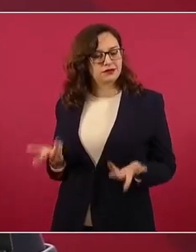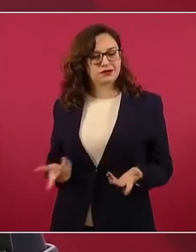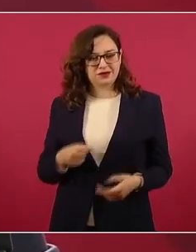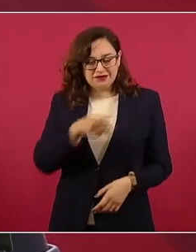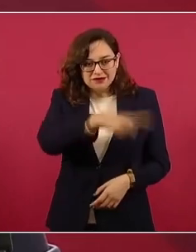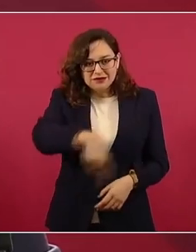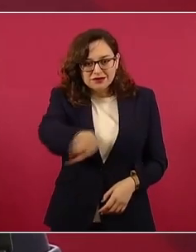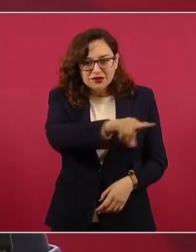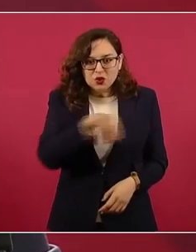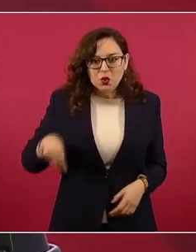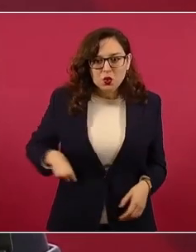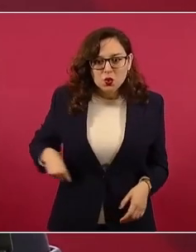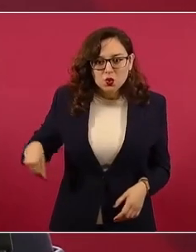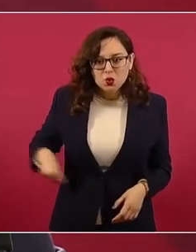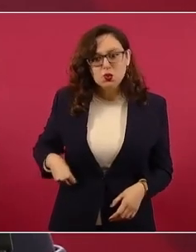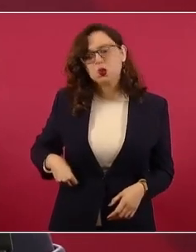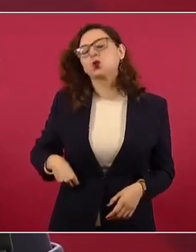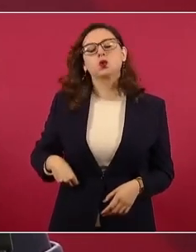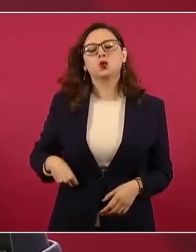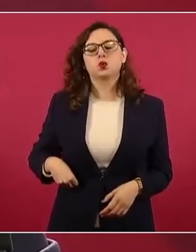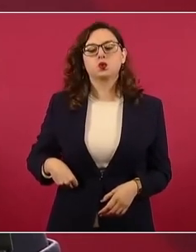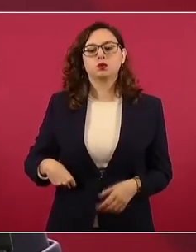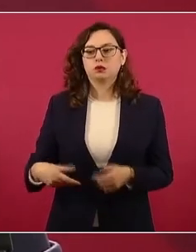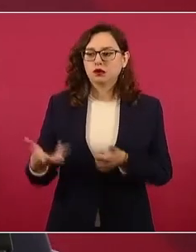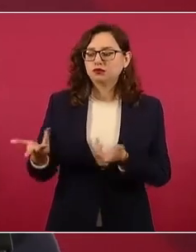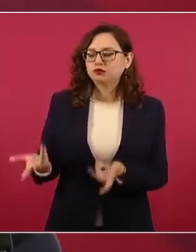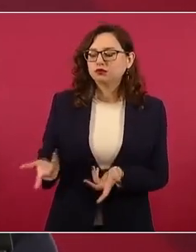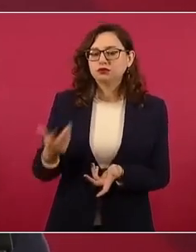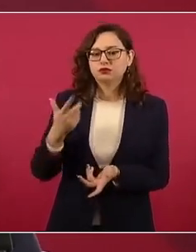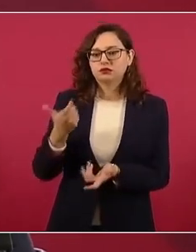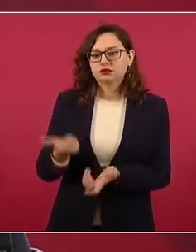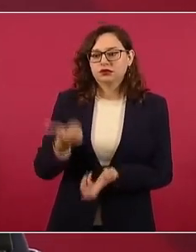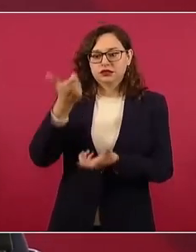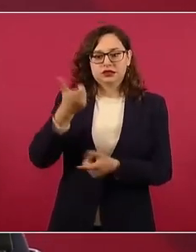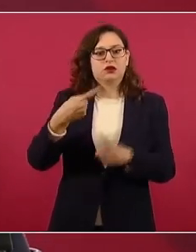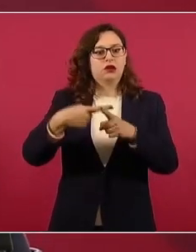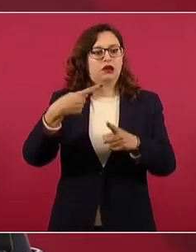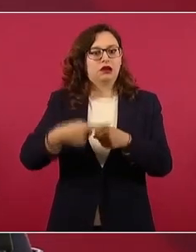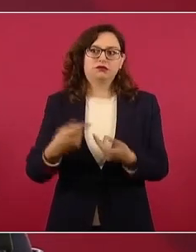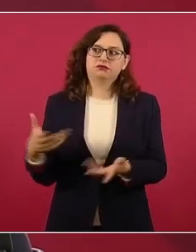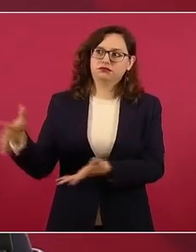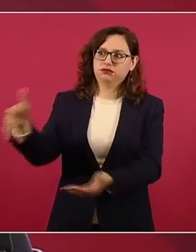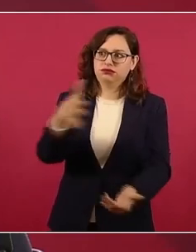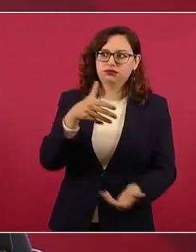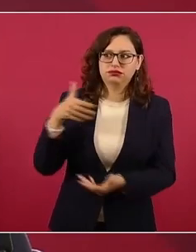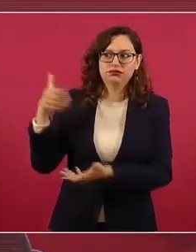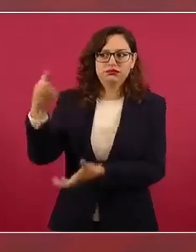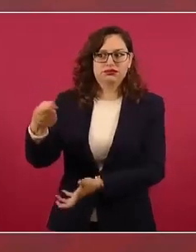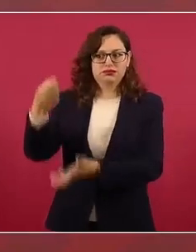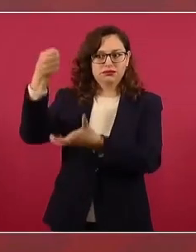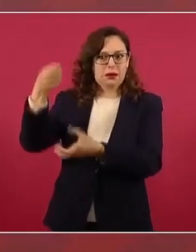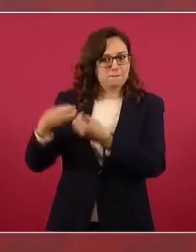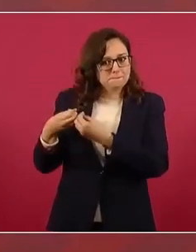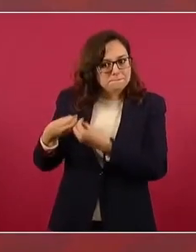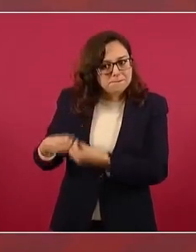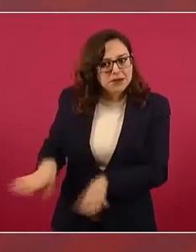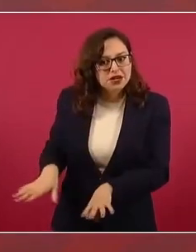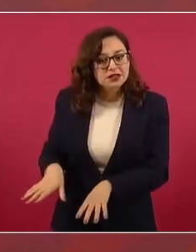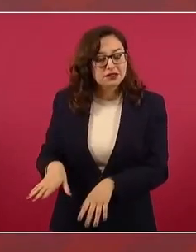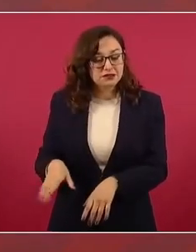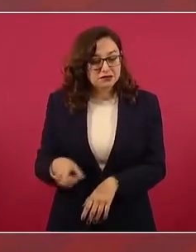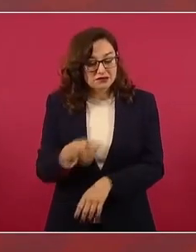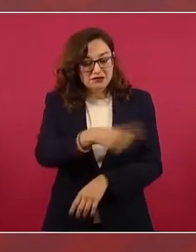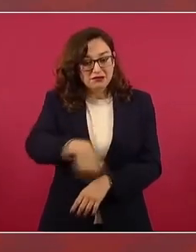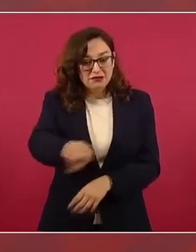al presupuesto que es dinero del pueblo, nada más